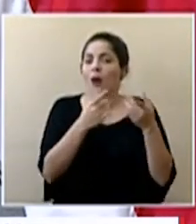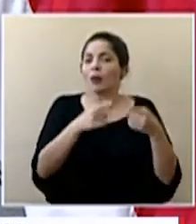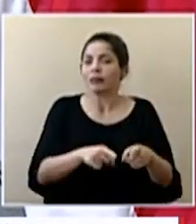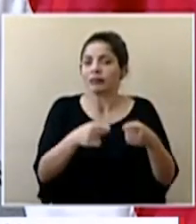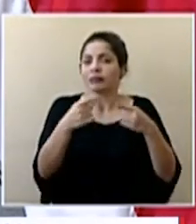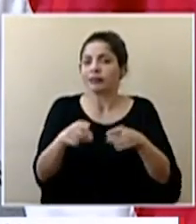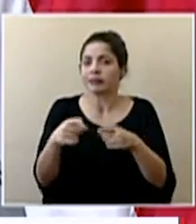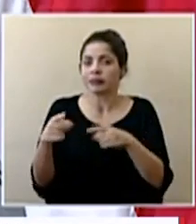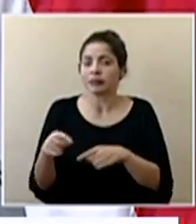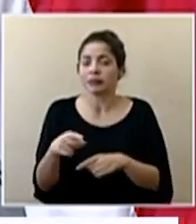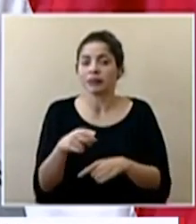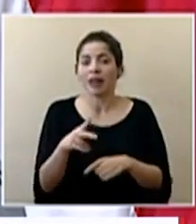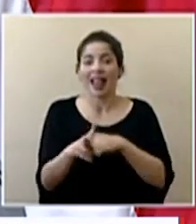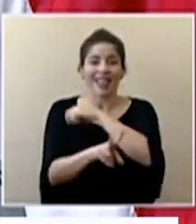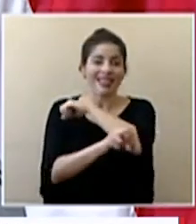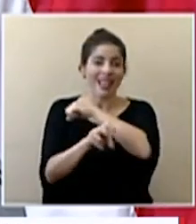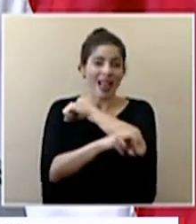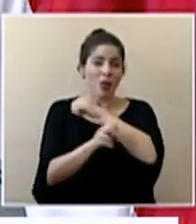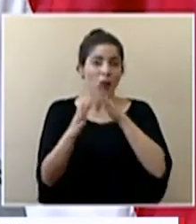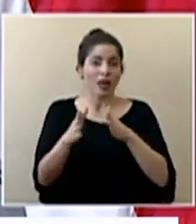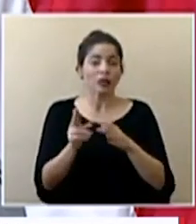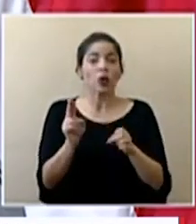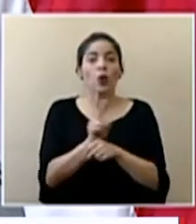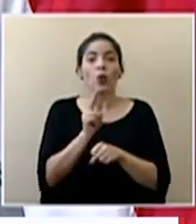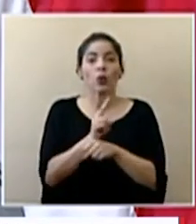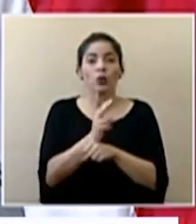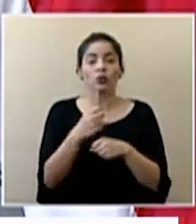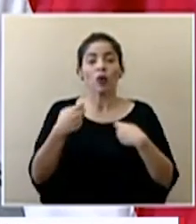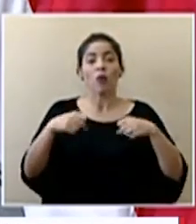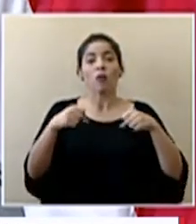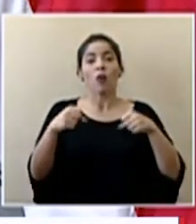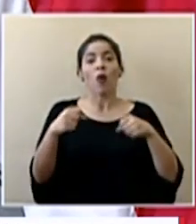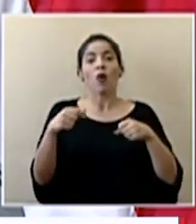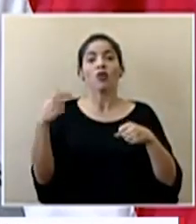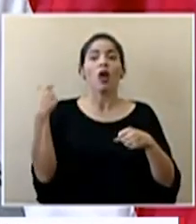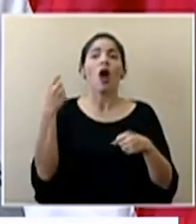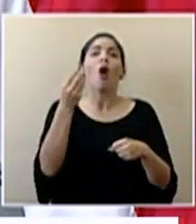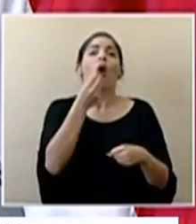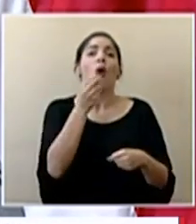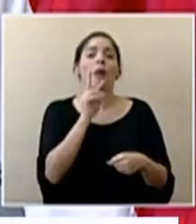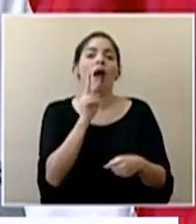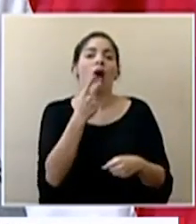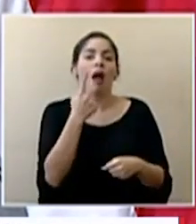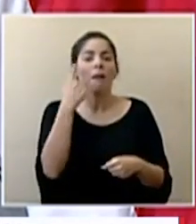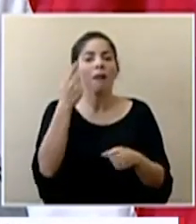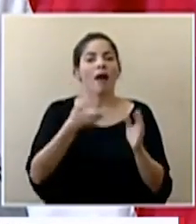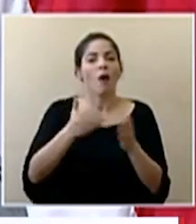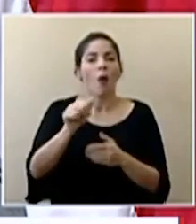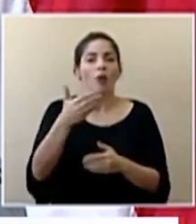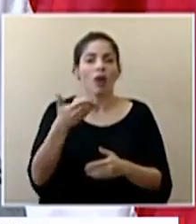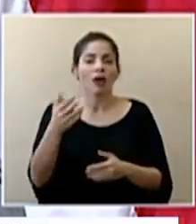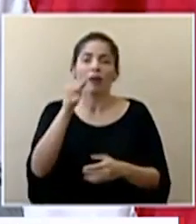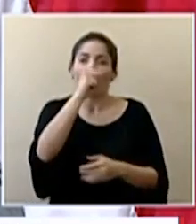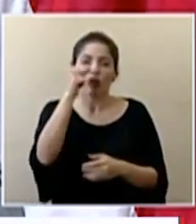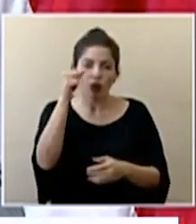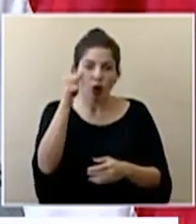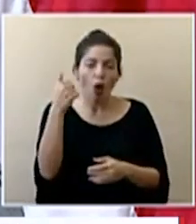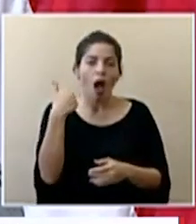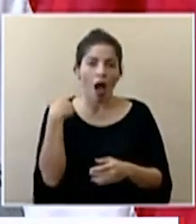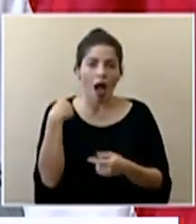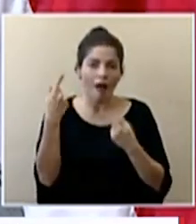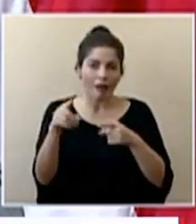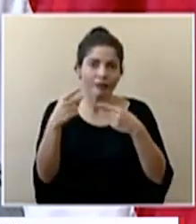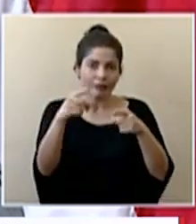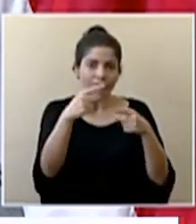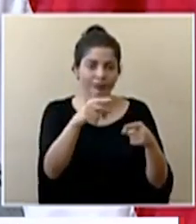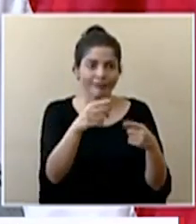donde la delincuencia ha utilizado el transporte de alimentos para mover otro tipo de circunstancias como drogas y hay casos en